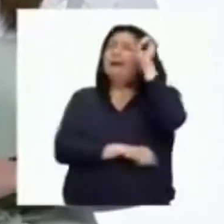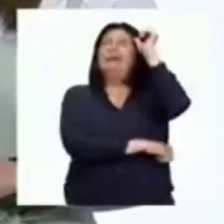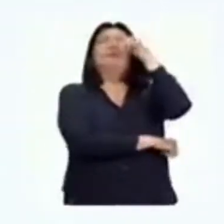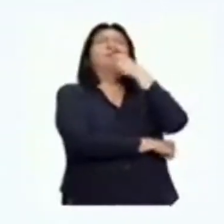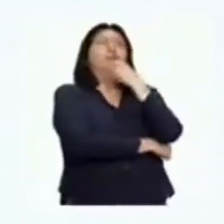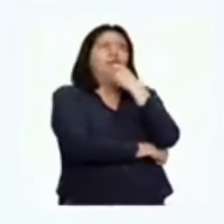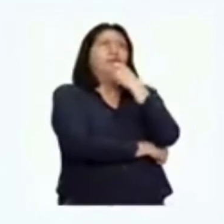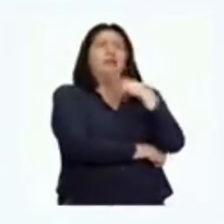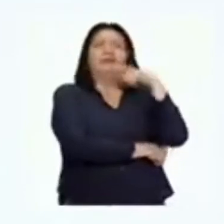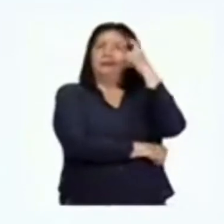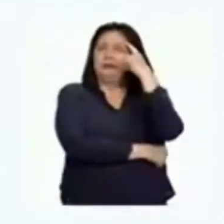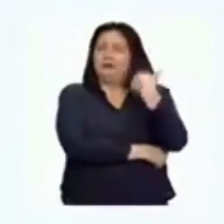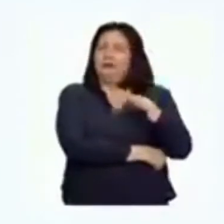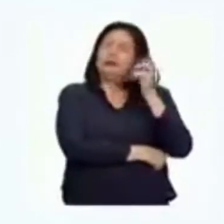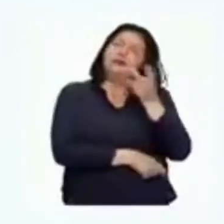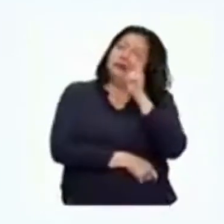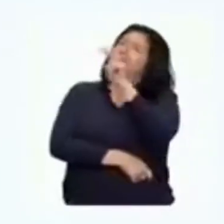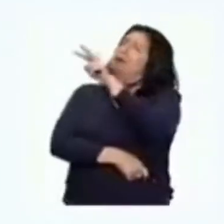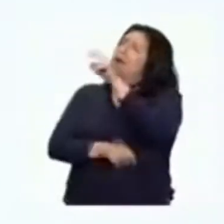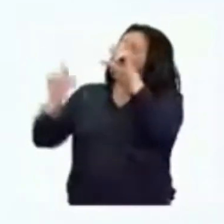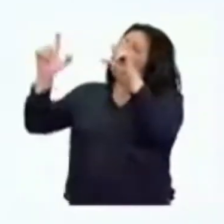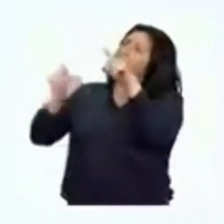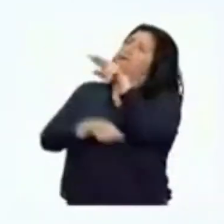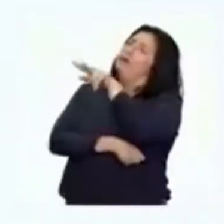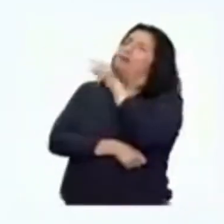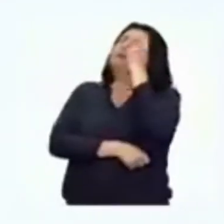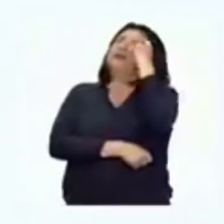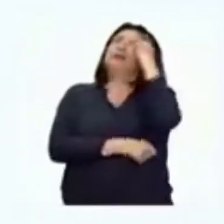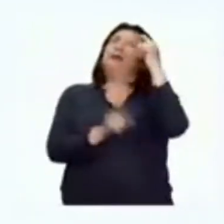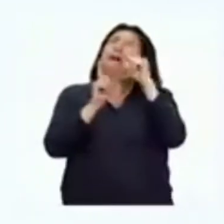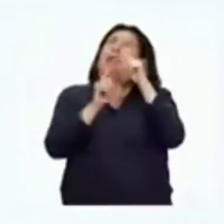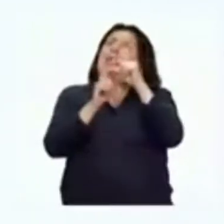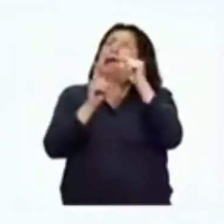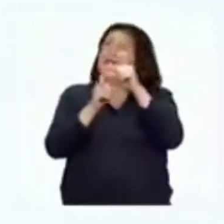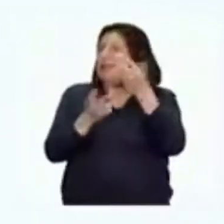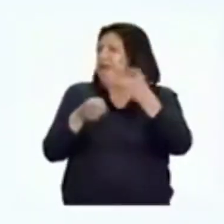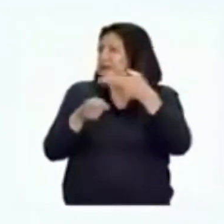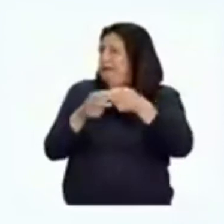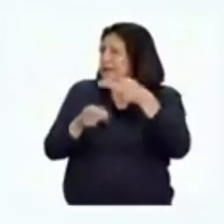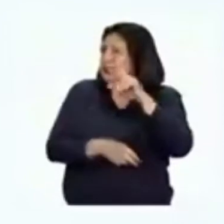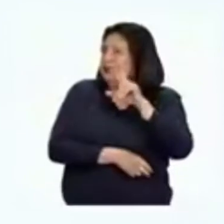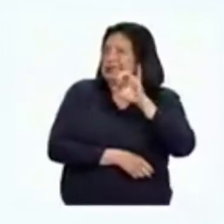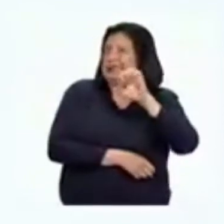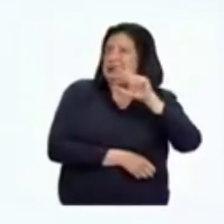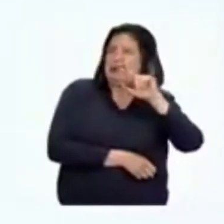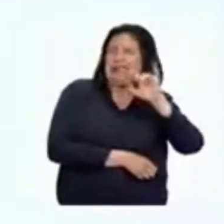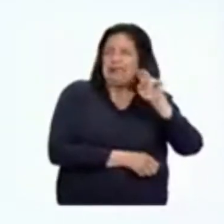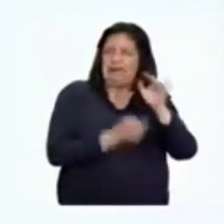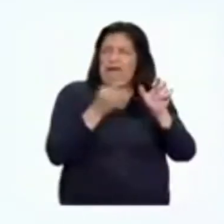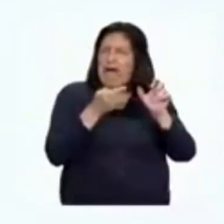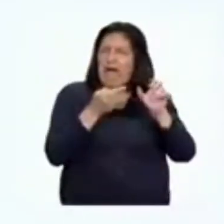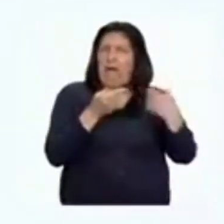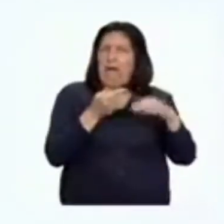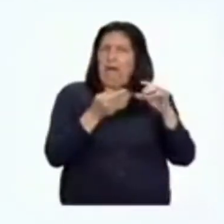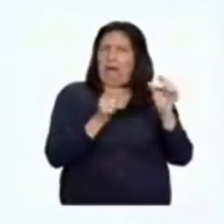en ese momento. Cuando observo esa foto, pienso también en la palabra resiliencia. Es una palabra muy